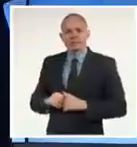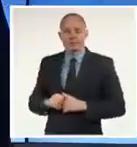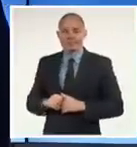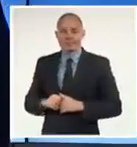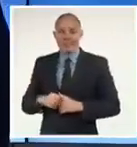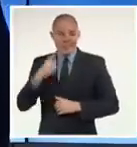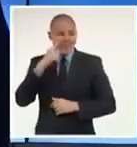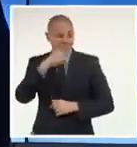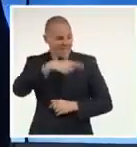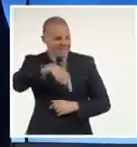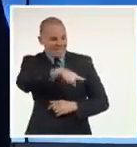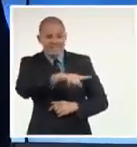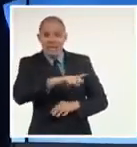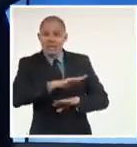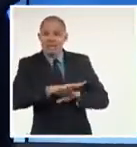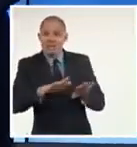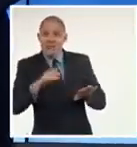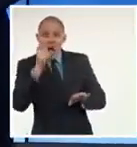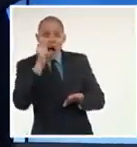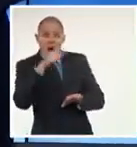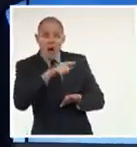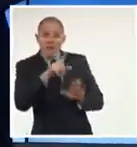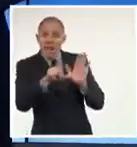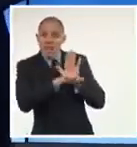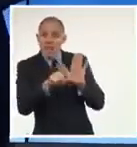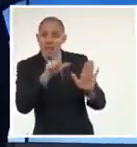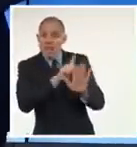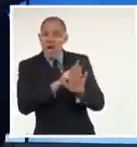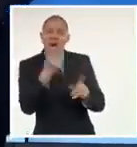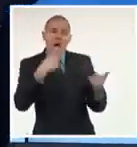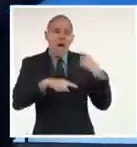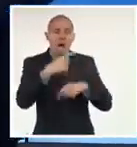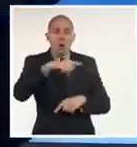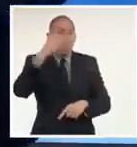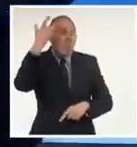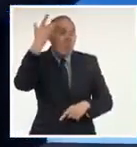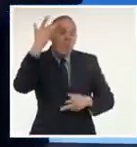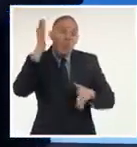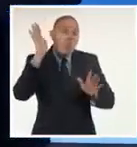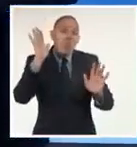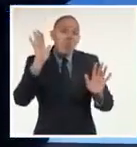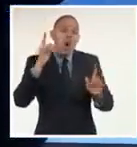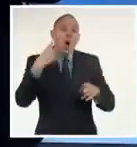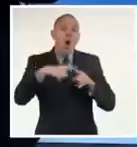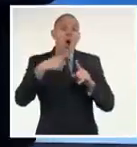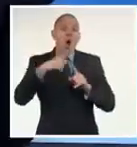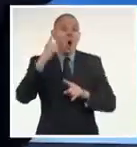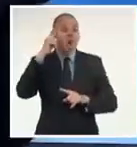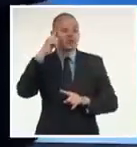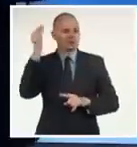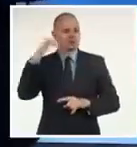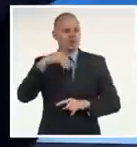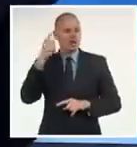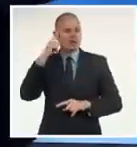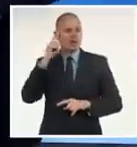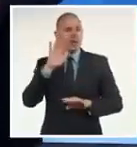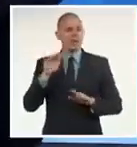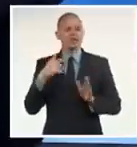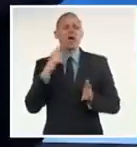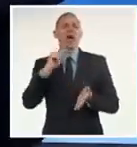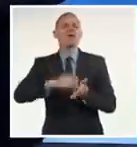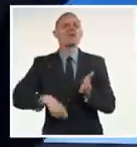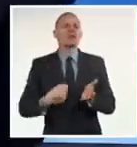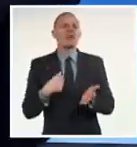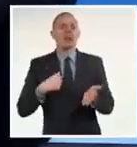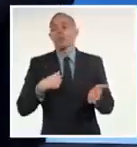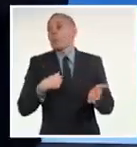cubanos, uno de forma dolosa, otros por negligencia, falta de atención y control, invalida la cesión de la